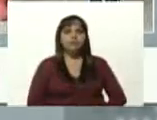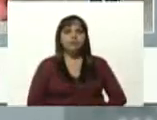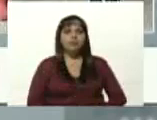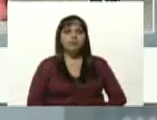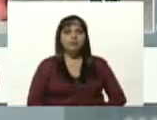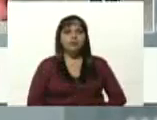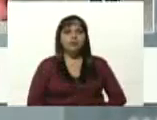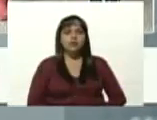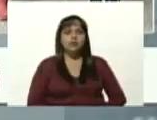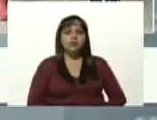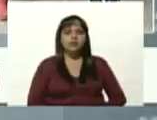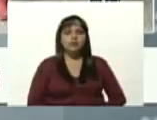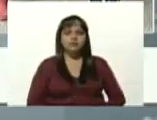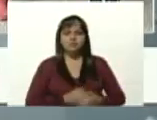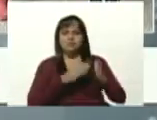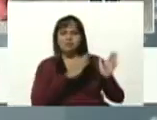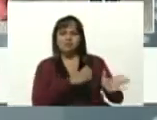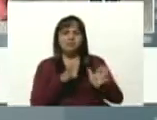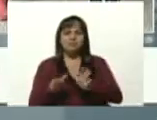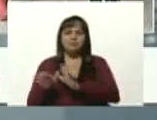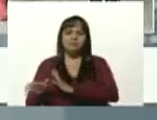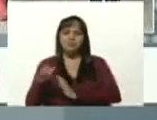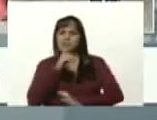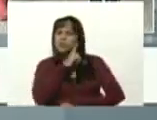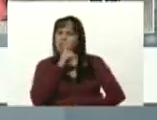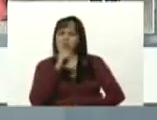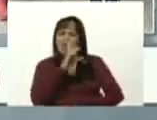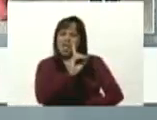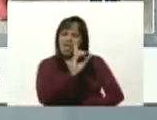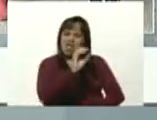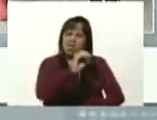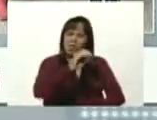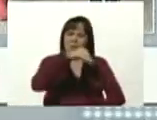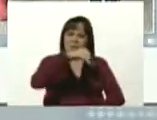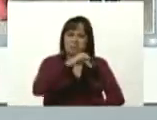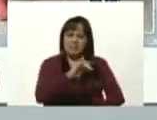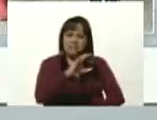Pero yo veo a Domiciana ya. No veo ningún Domiciano.